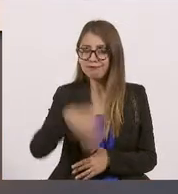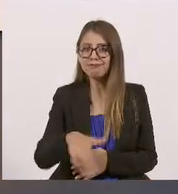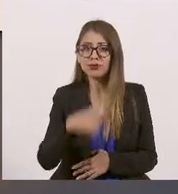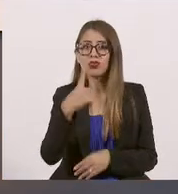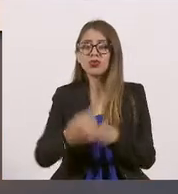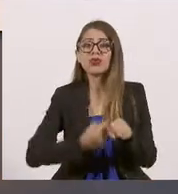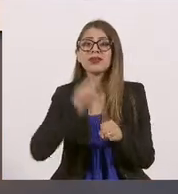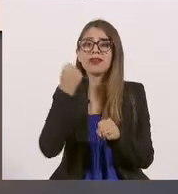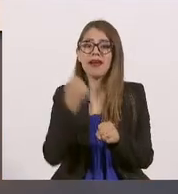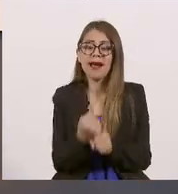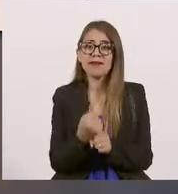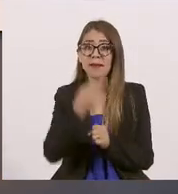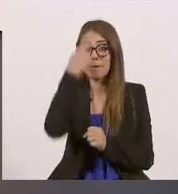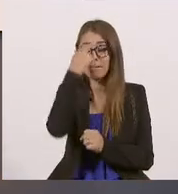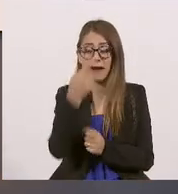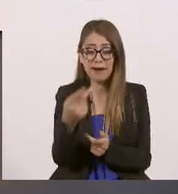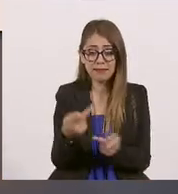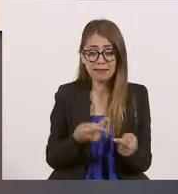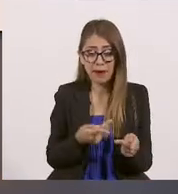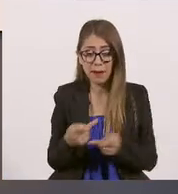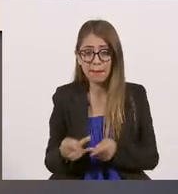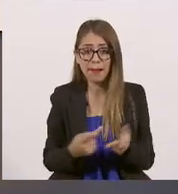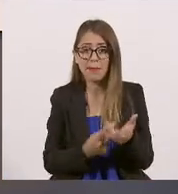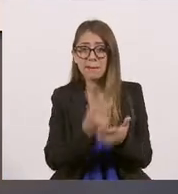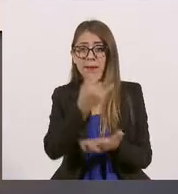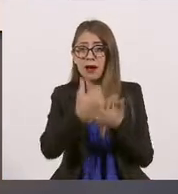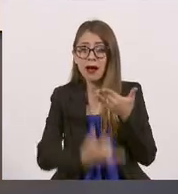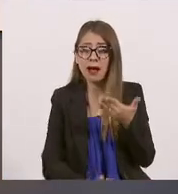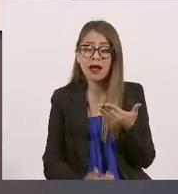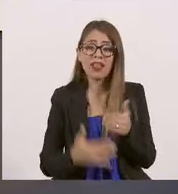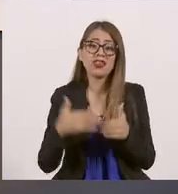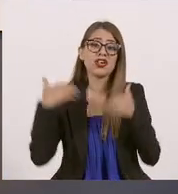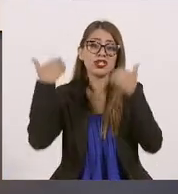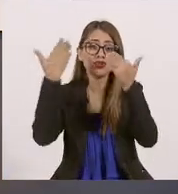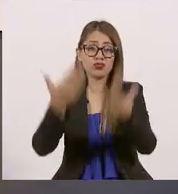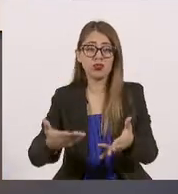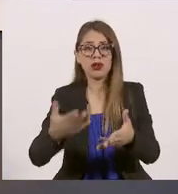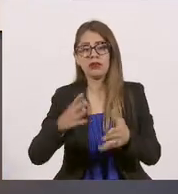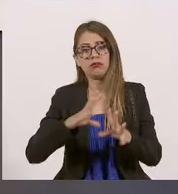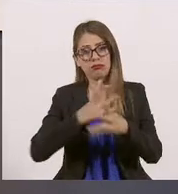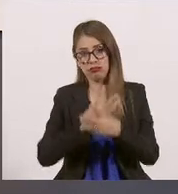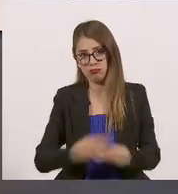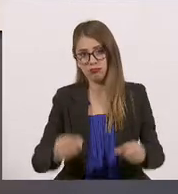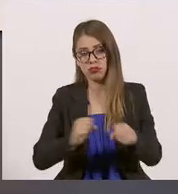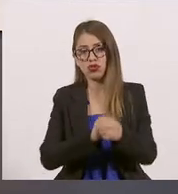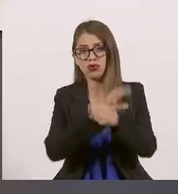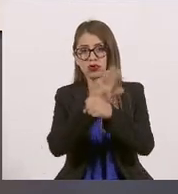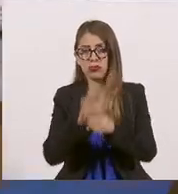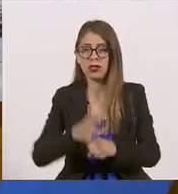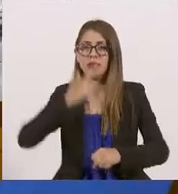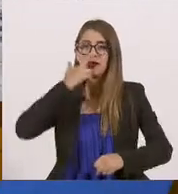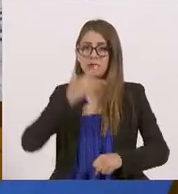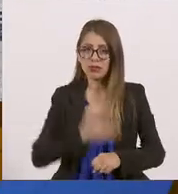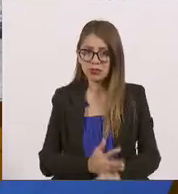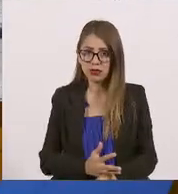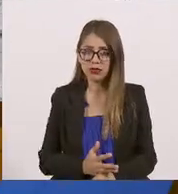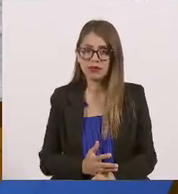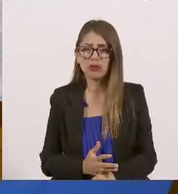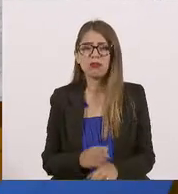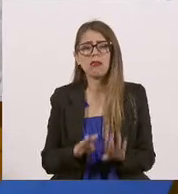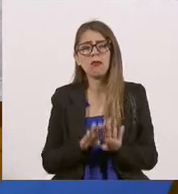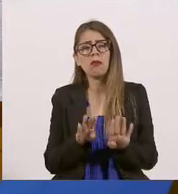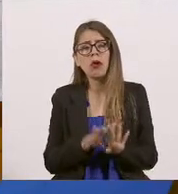un año todavía, estamos planeando pospandemia de manera responsable, clara y eficiente. Es decir, no estamos